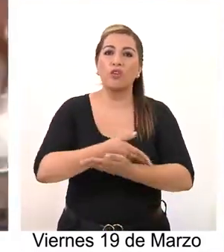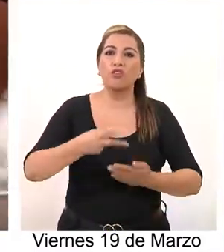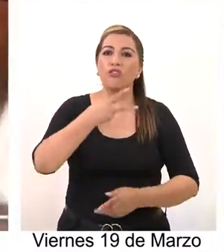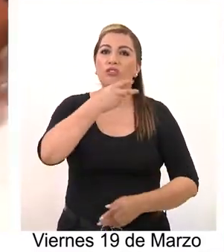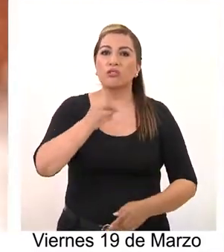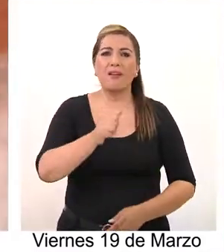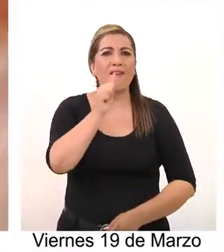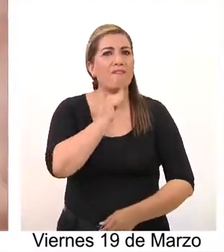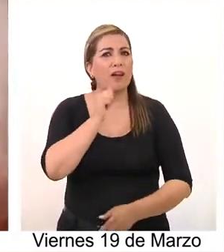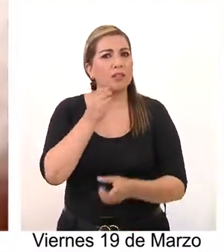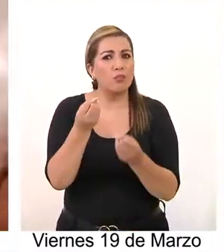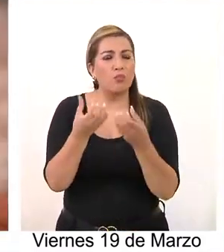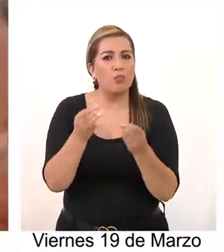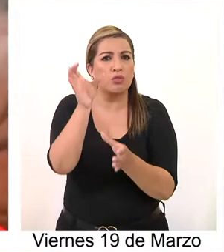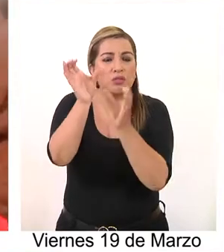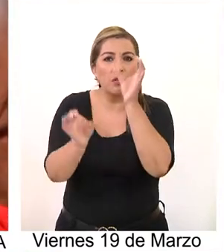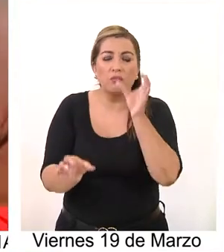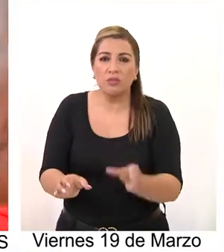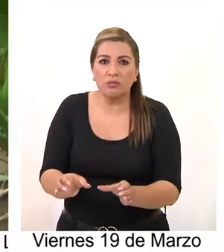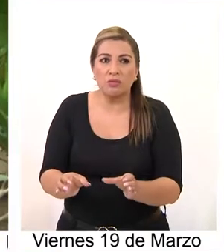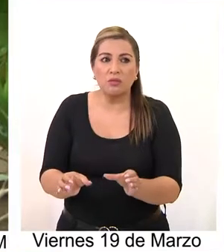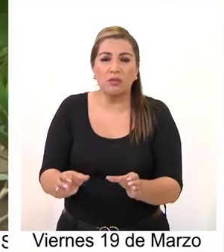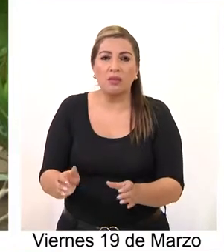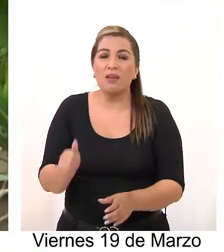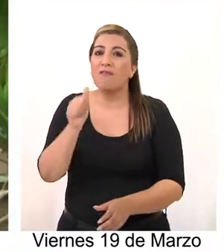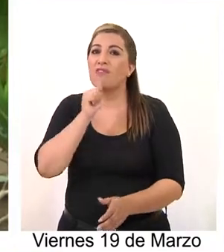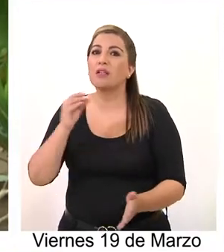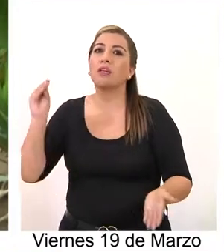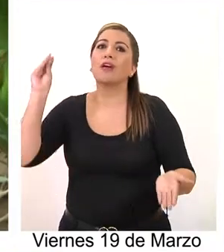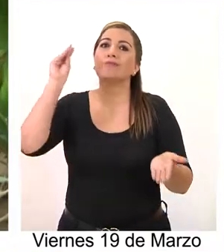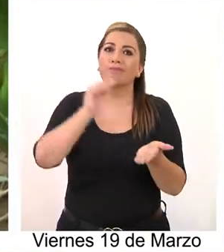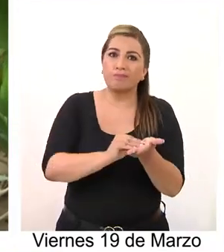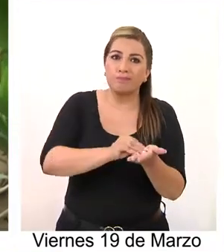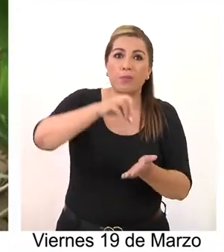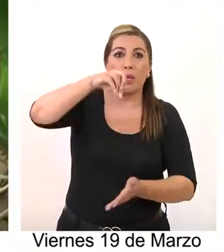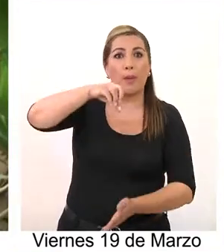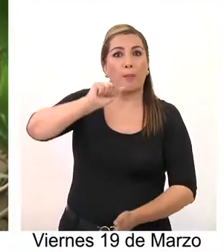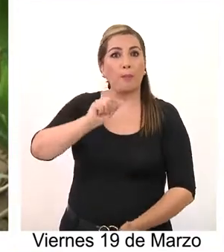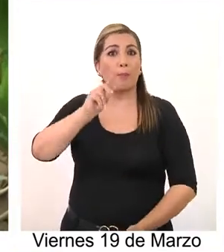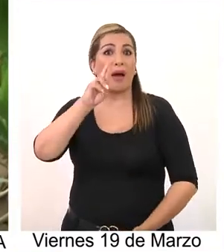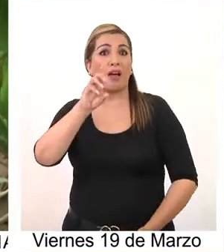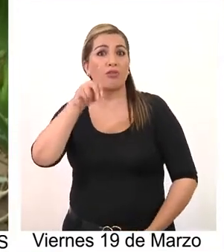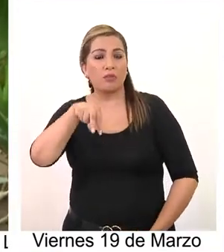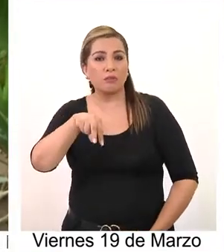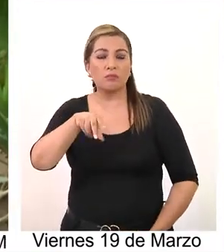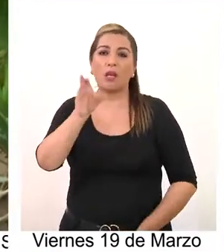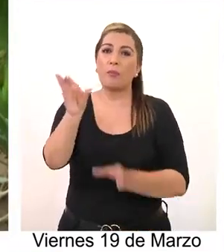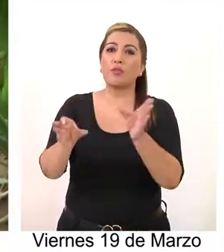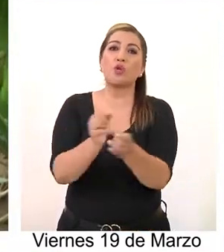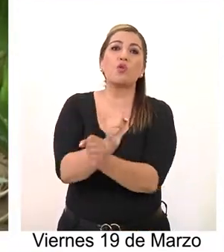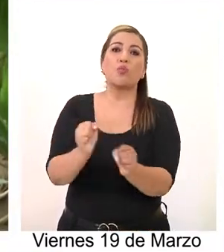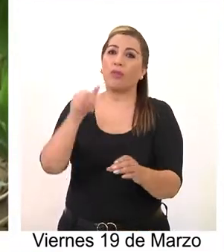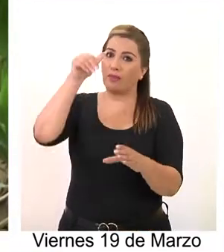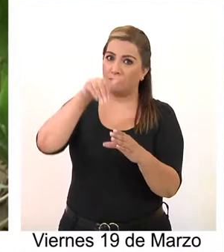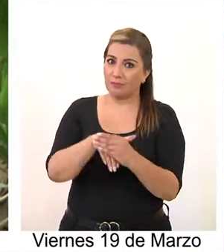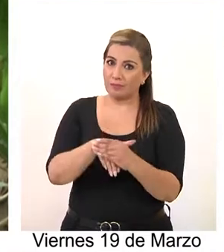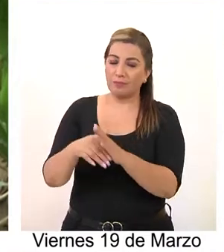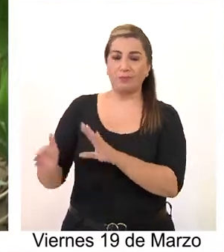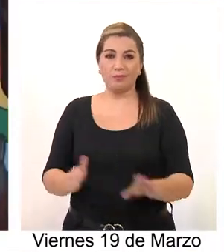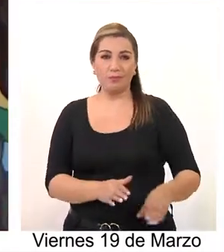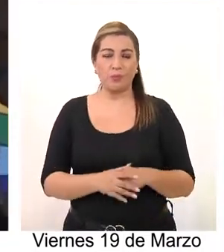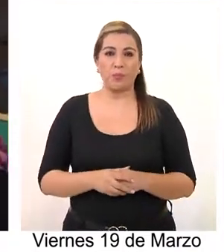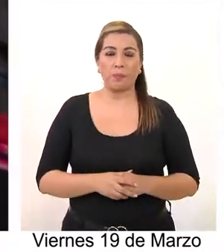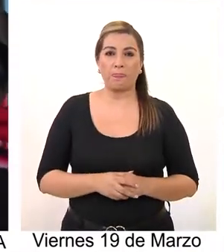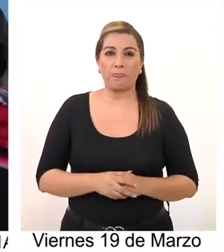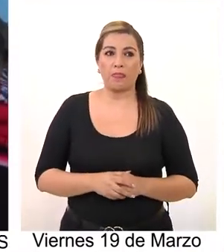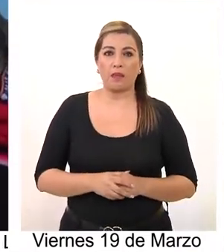doscientos. Entonces, eso habla de que todavía falta mucha gente que no quedó anotada en el padrón. Por lo tanto, esas personas no van a poder